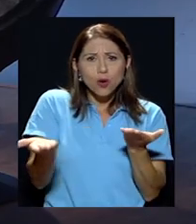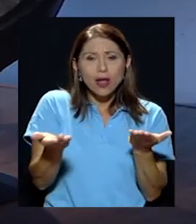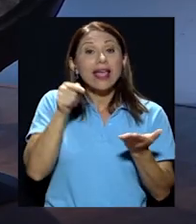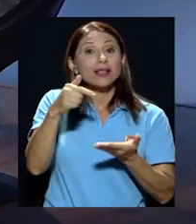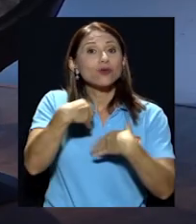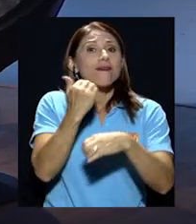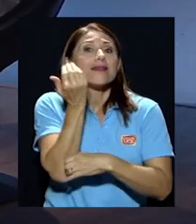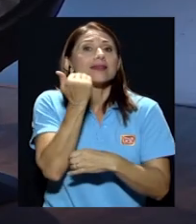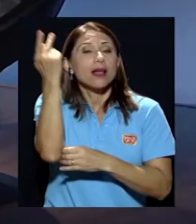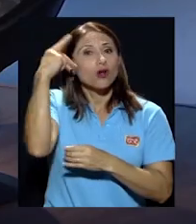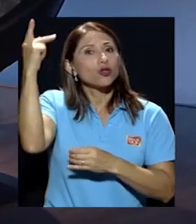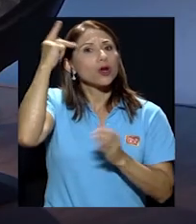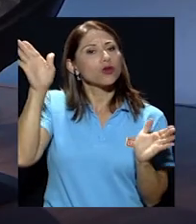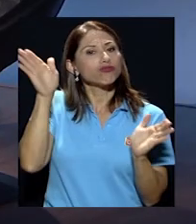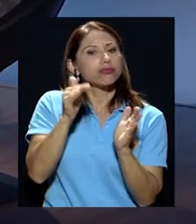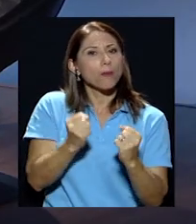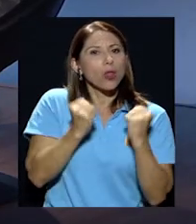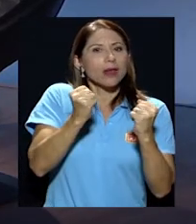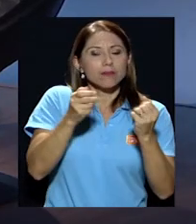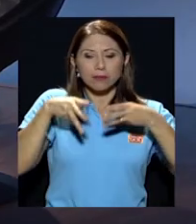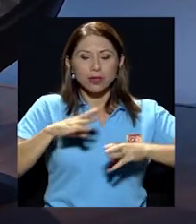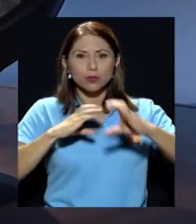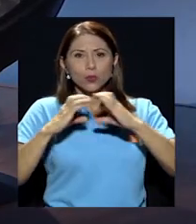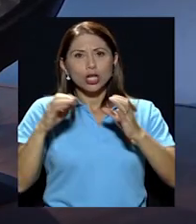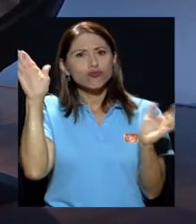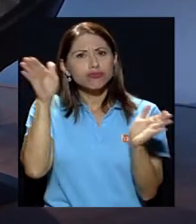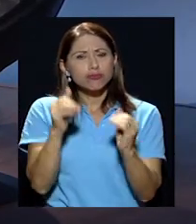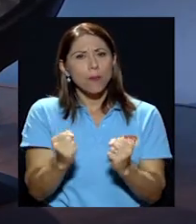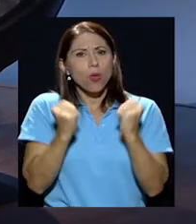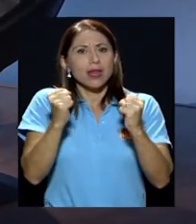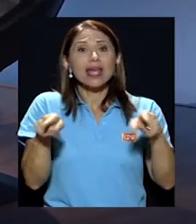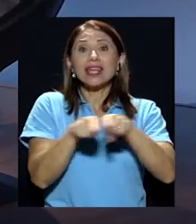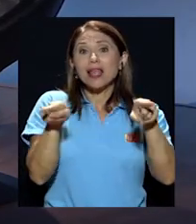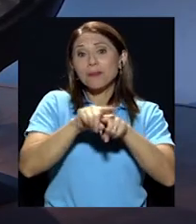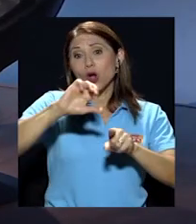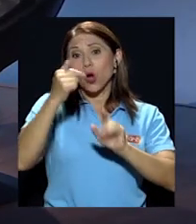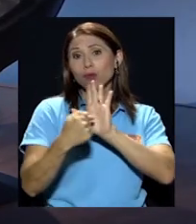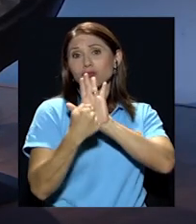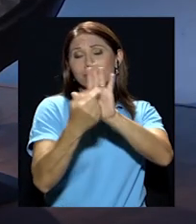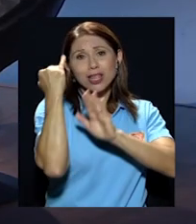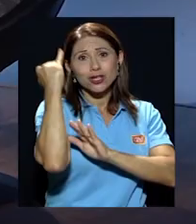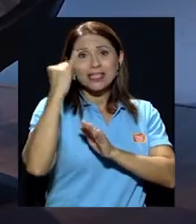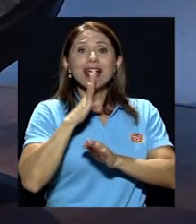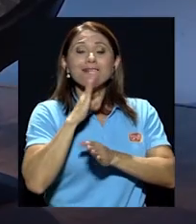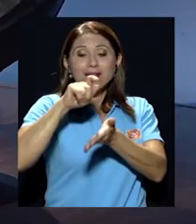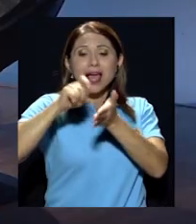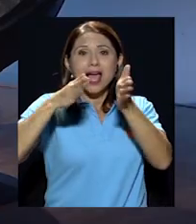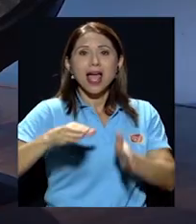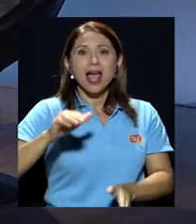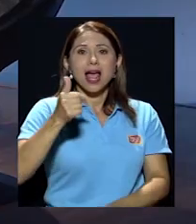políticos pierdan poder, que los medios pierdan poder y por supuesto también otra de las trincheras ideológicas de las que hablaba Gramsci que es